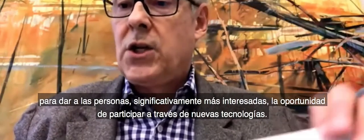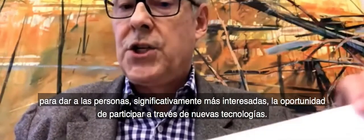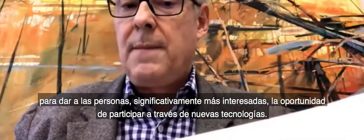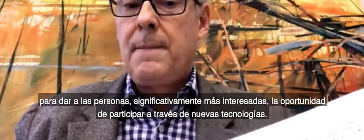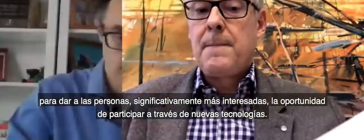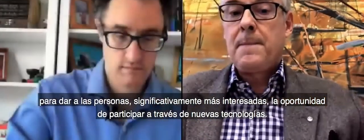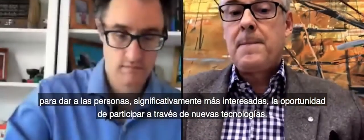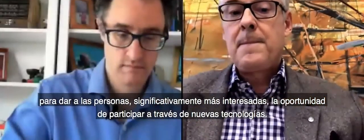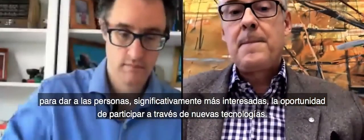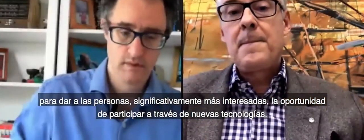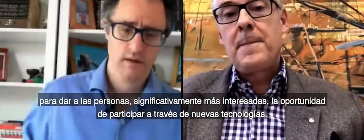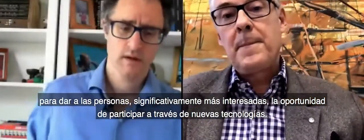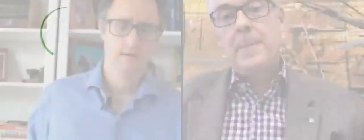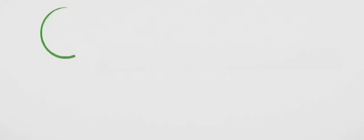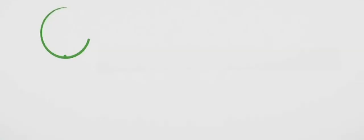technology.